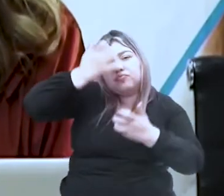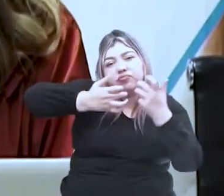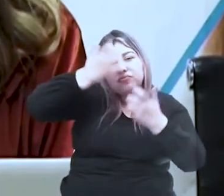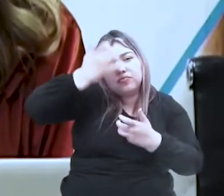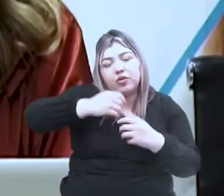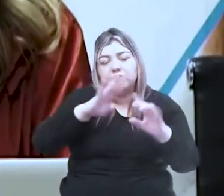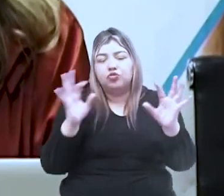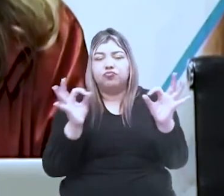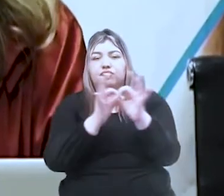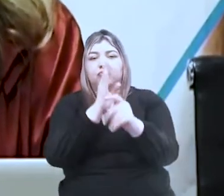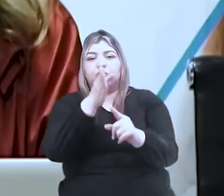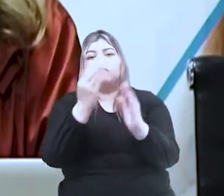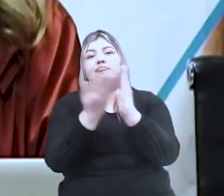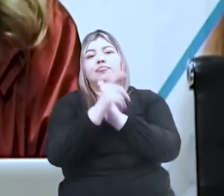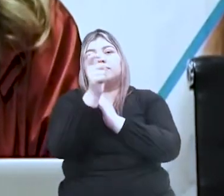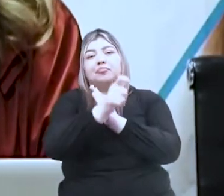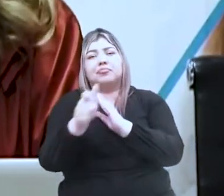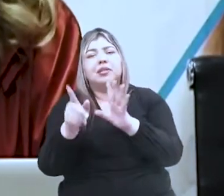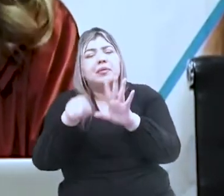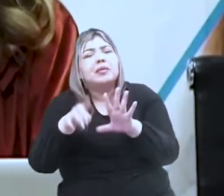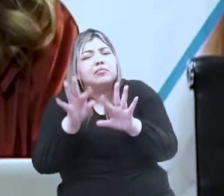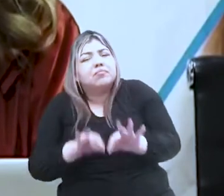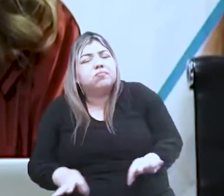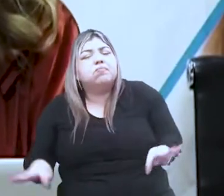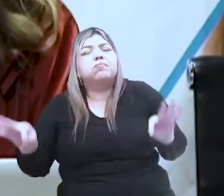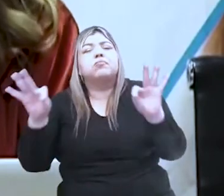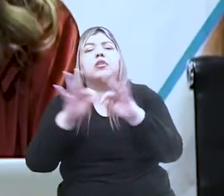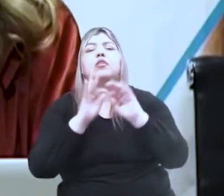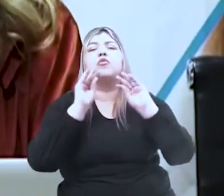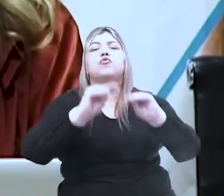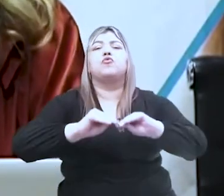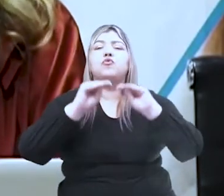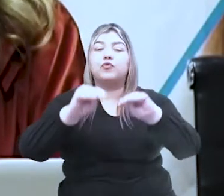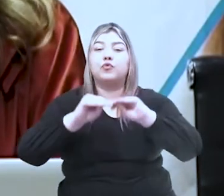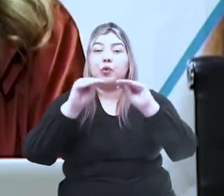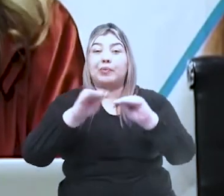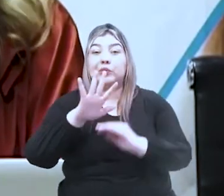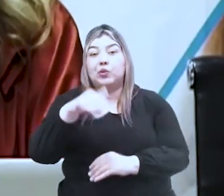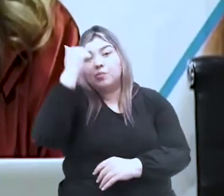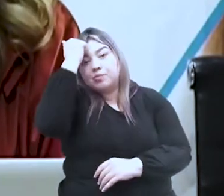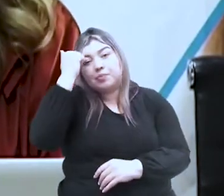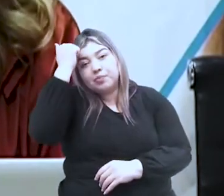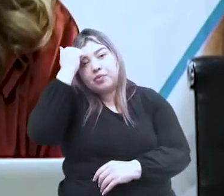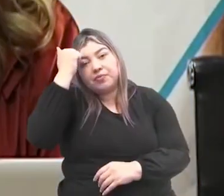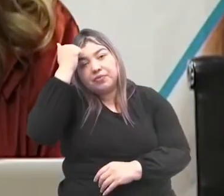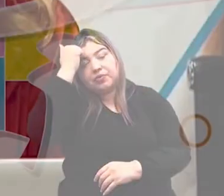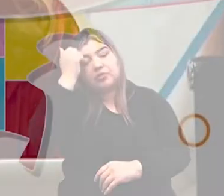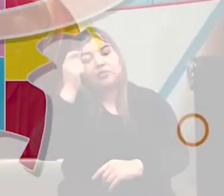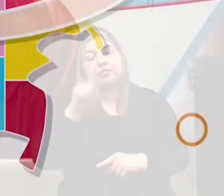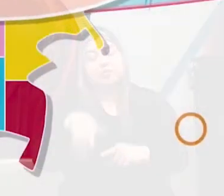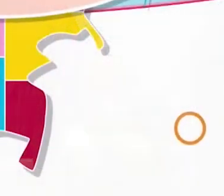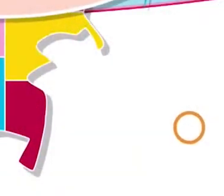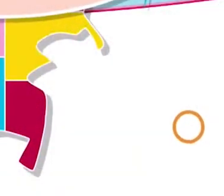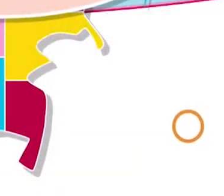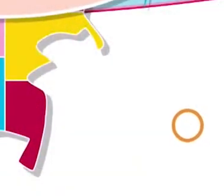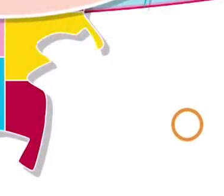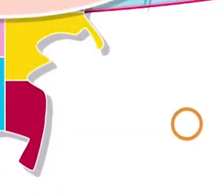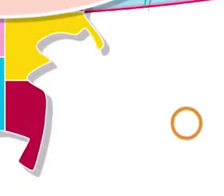estudiante y la importancia en la formación de docentes y la transformación de las prácticas pedagógicas.